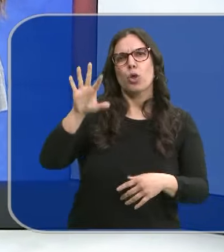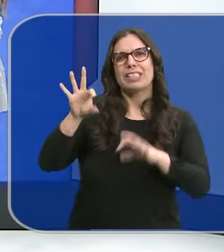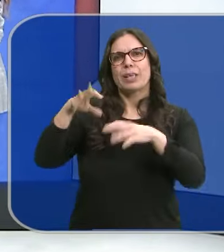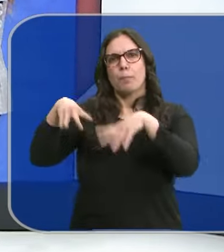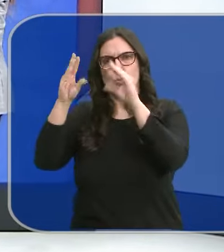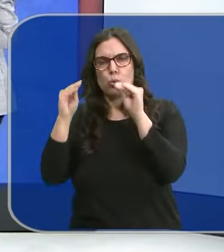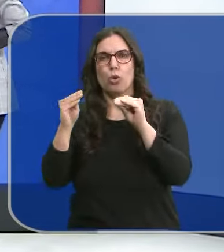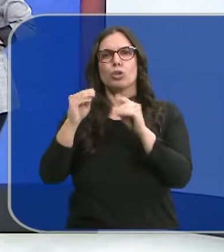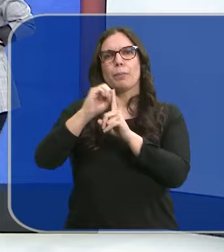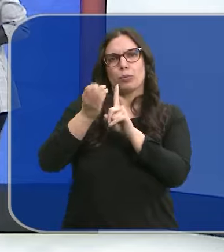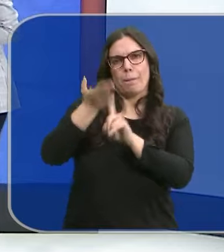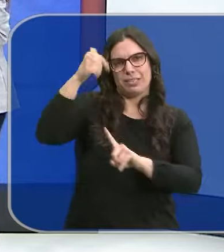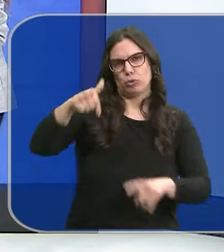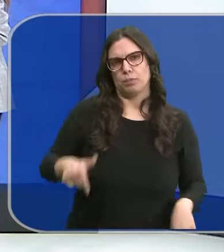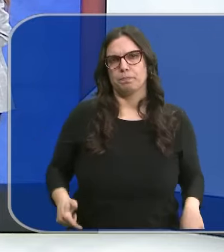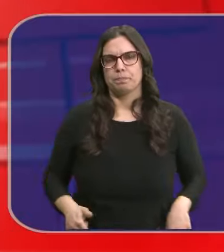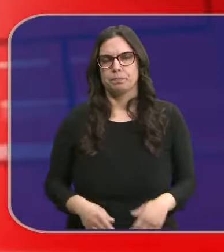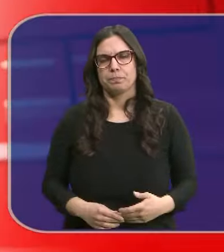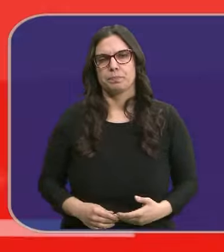temperaturas mucho más elevadas hoy.